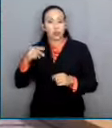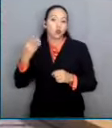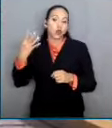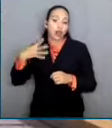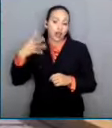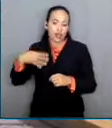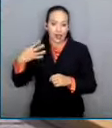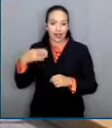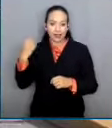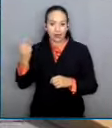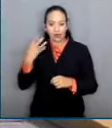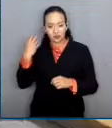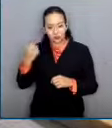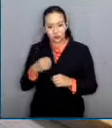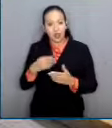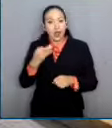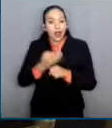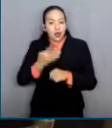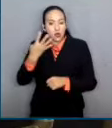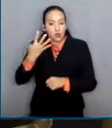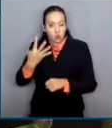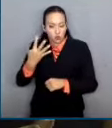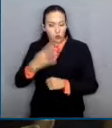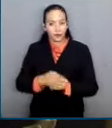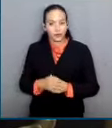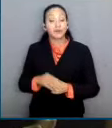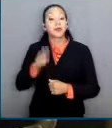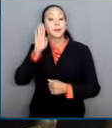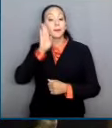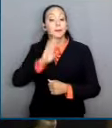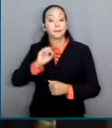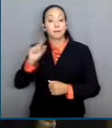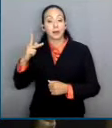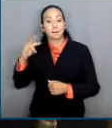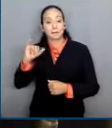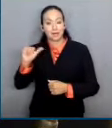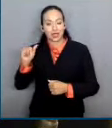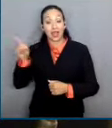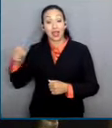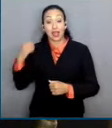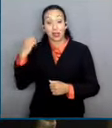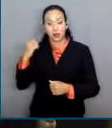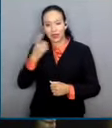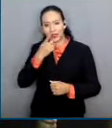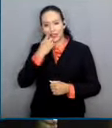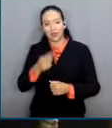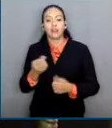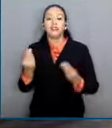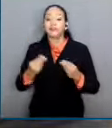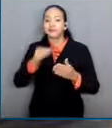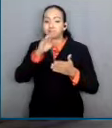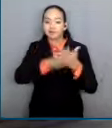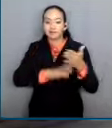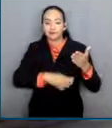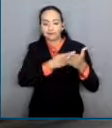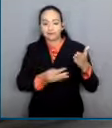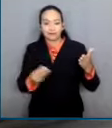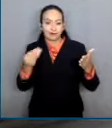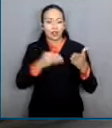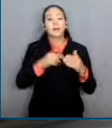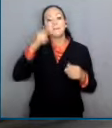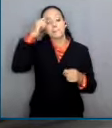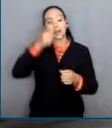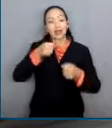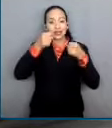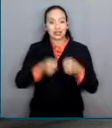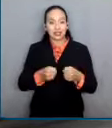Hernández en el marco del Encuentro Nacional para Integrar una Agenda sobre Seguridad y Justicia desde el Poder Judicial de la Federación.